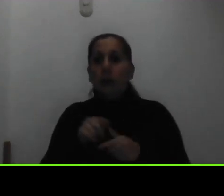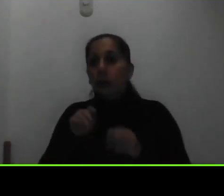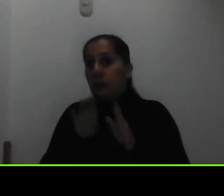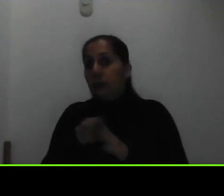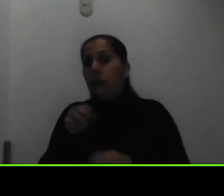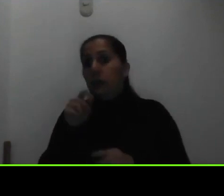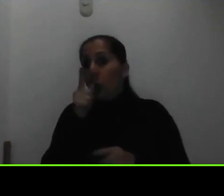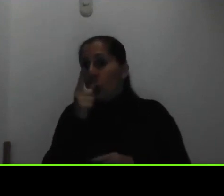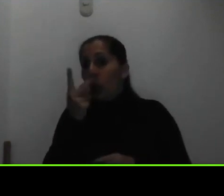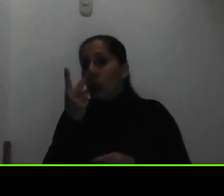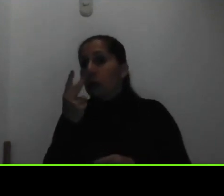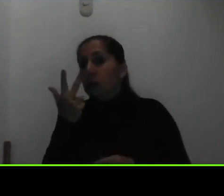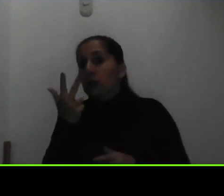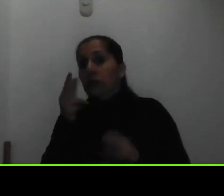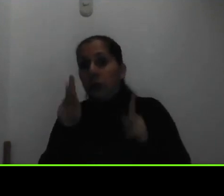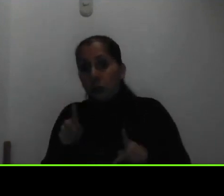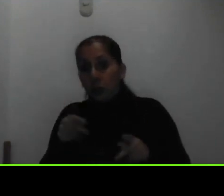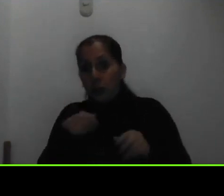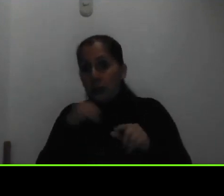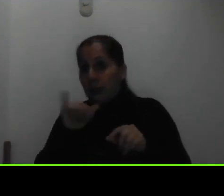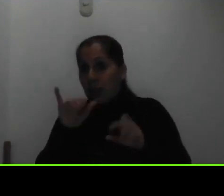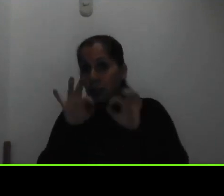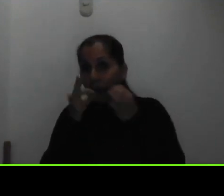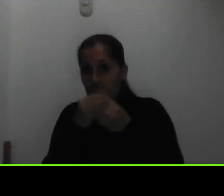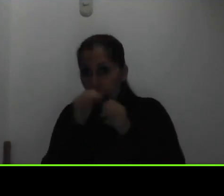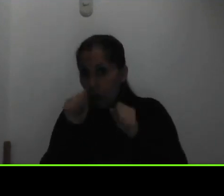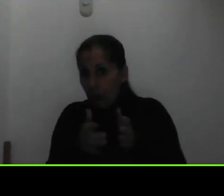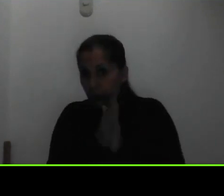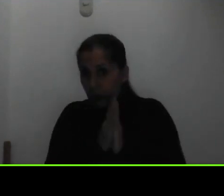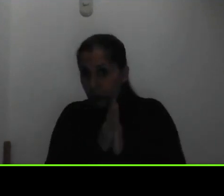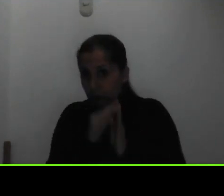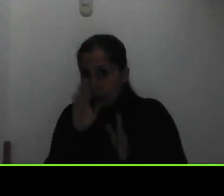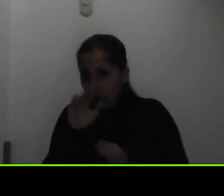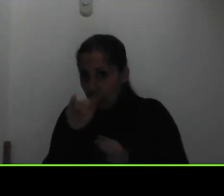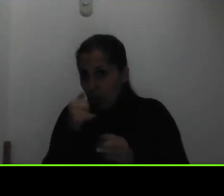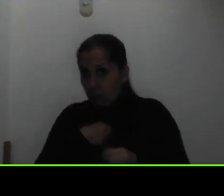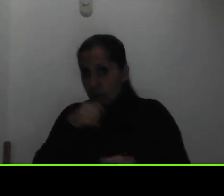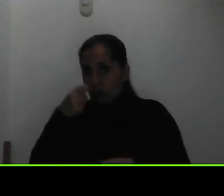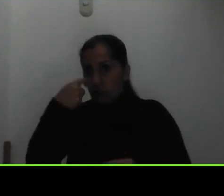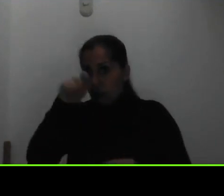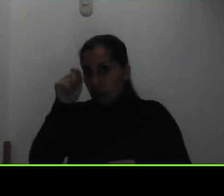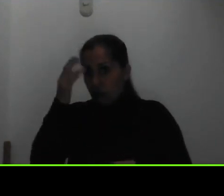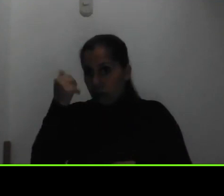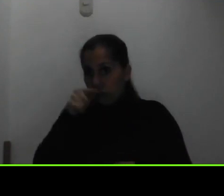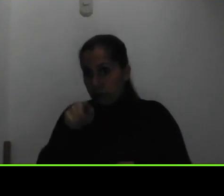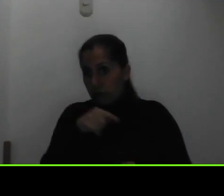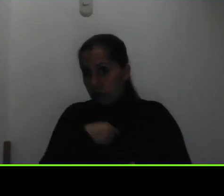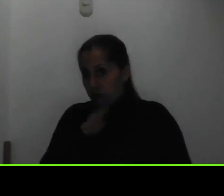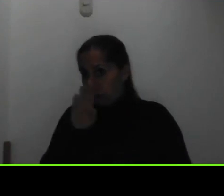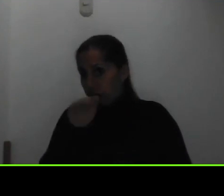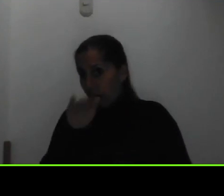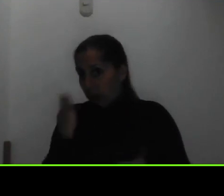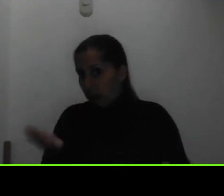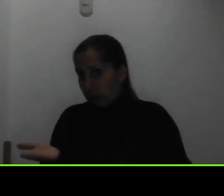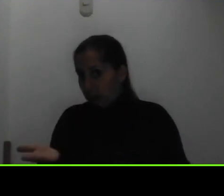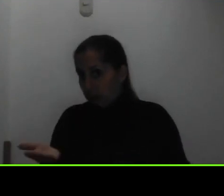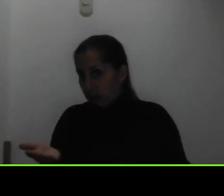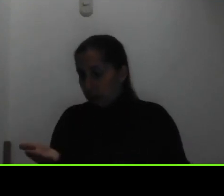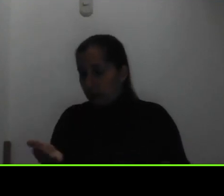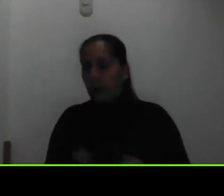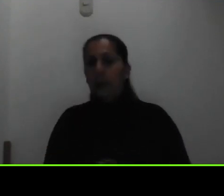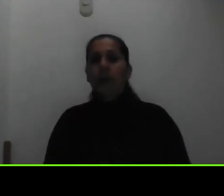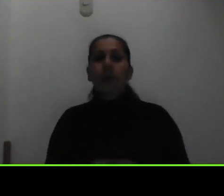de un grupo familiar pueden hacer la solicitud y calificar para una beca también